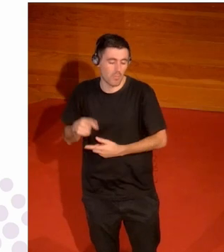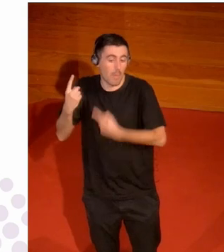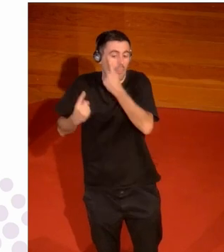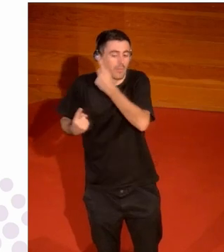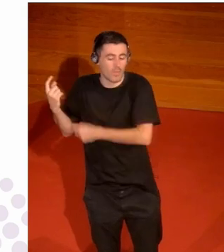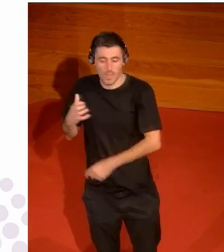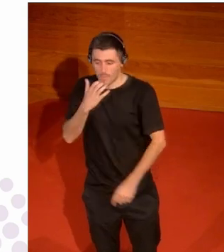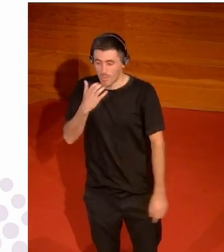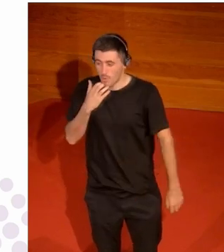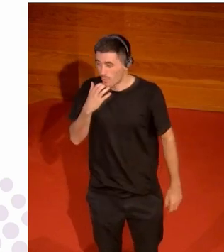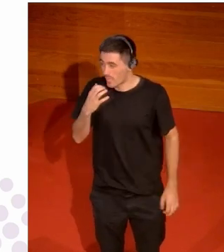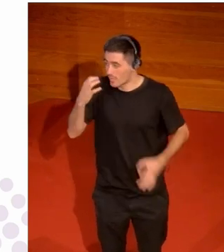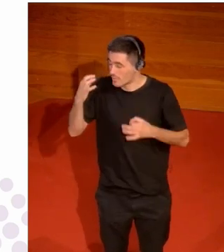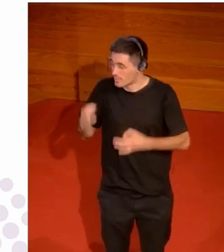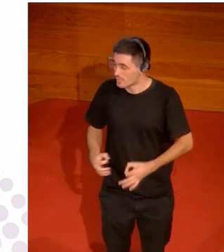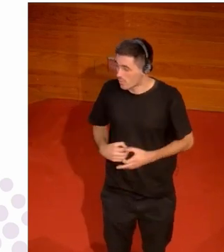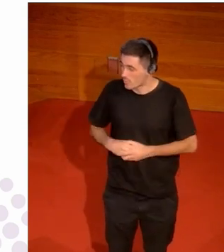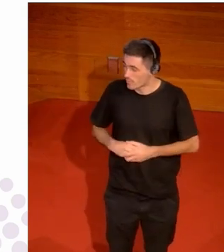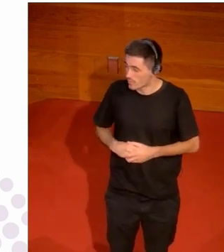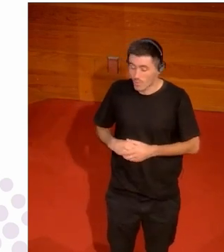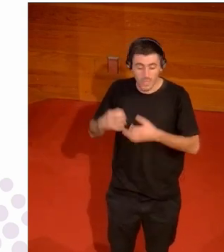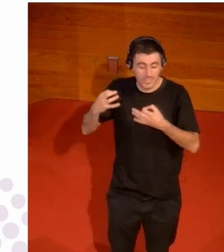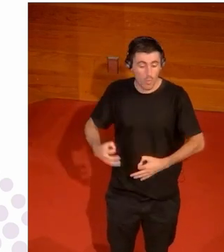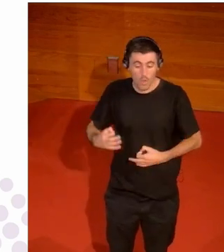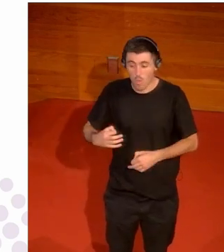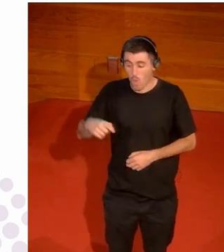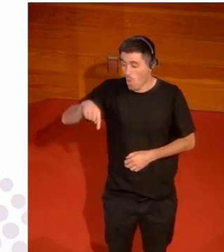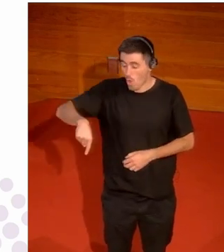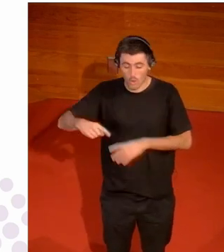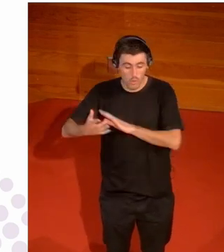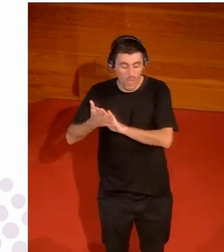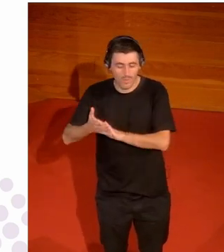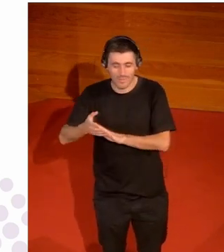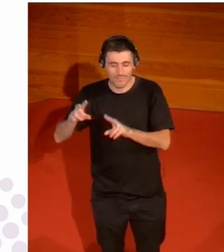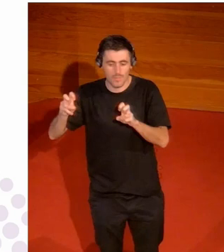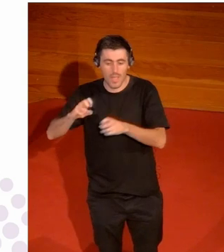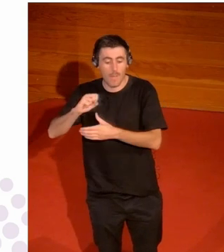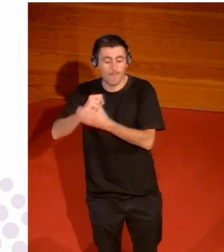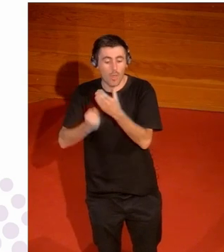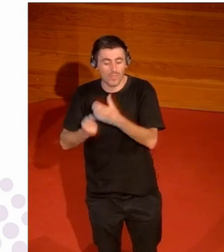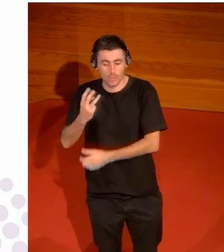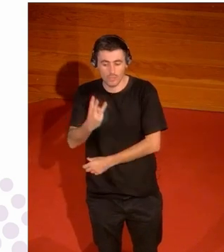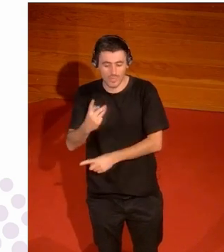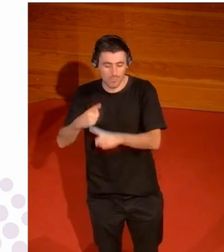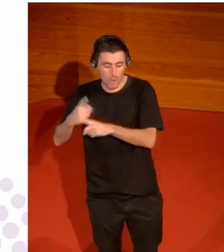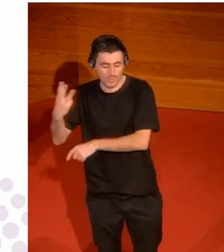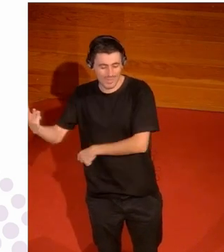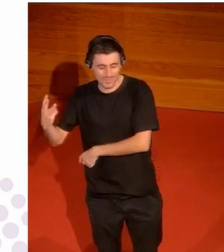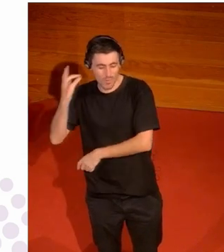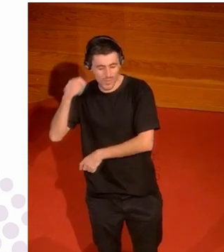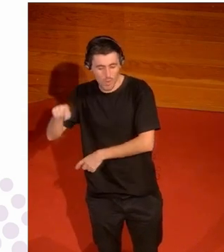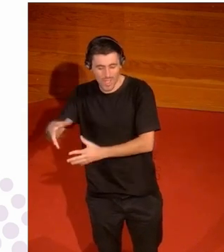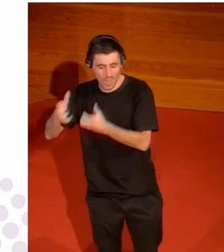que antes de ayer el equipo de baloncesto femenino de tres por tres ha sido campeón de Europa o el equipo de balonmano su 18 ha sido